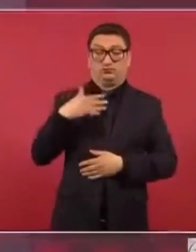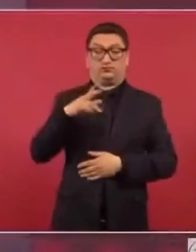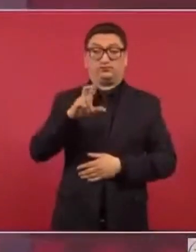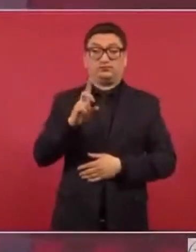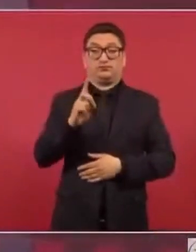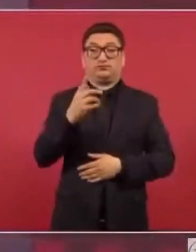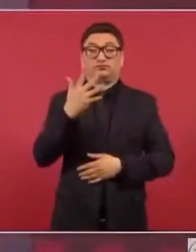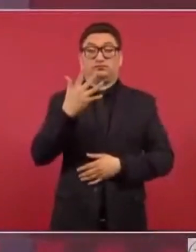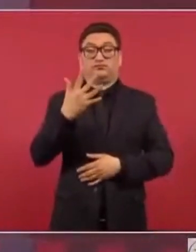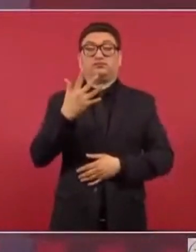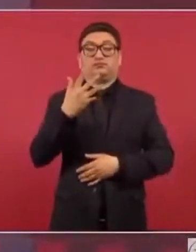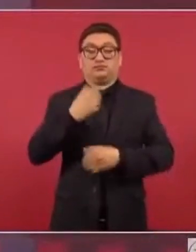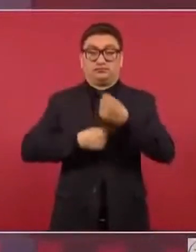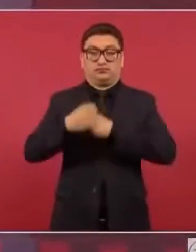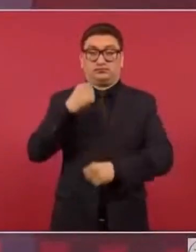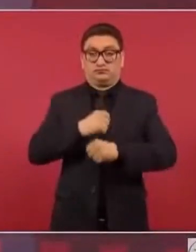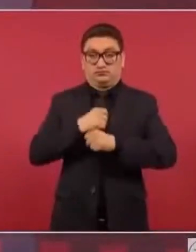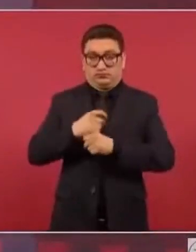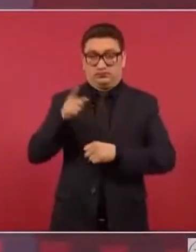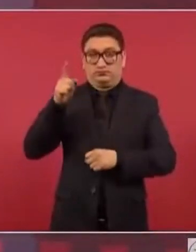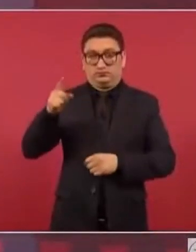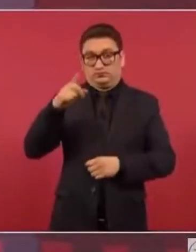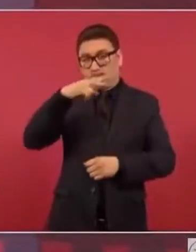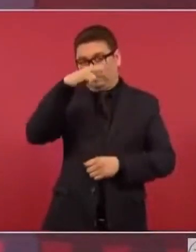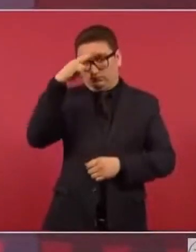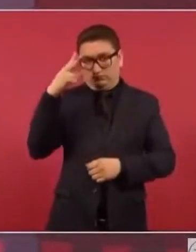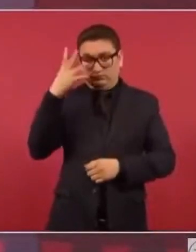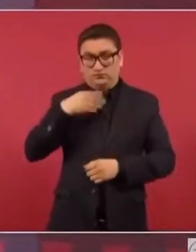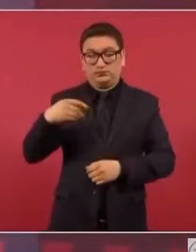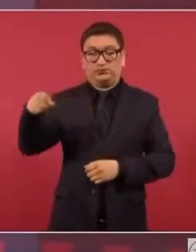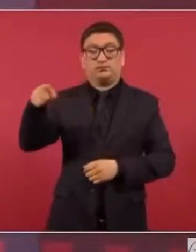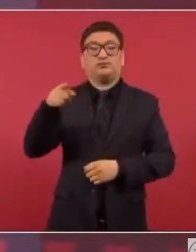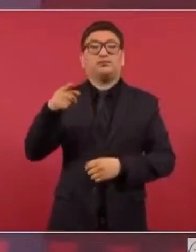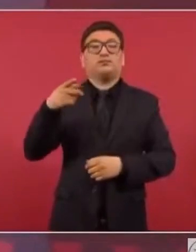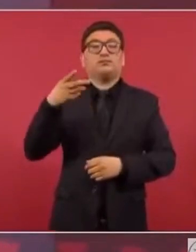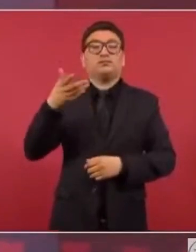en Villahermosa, en una estación,